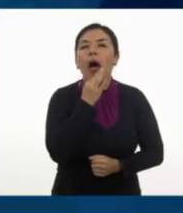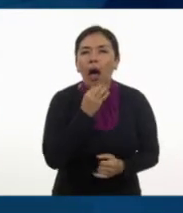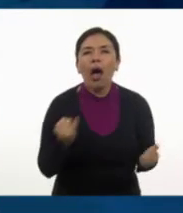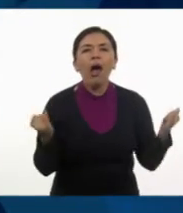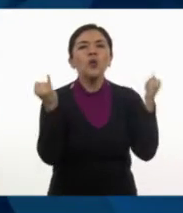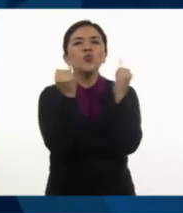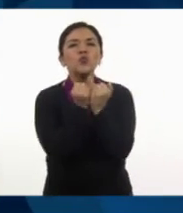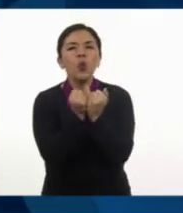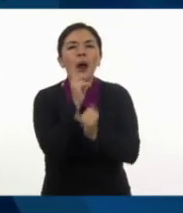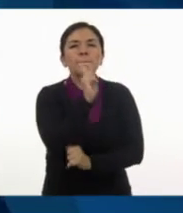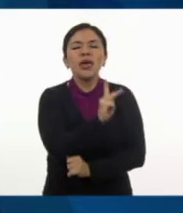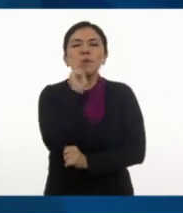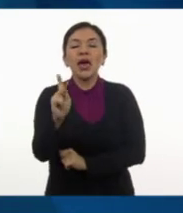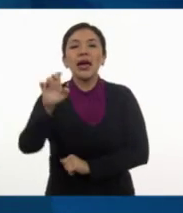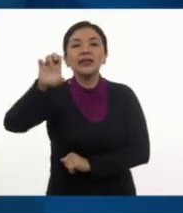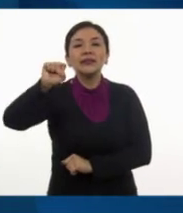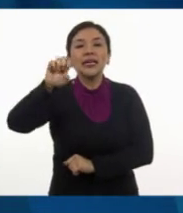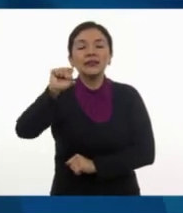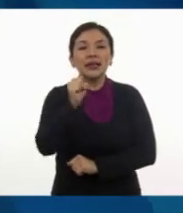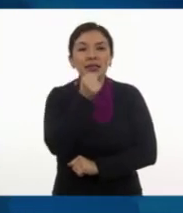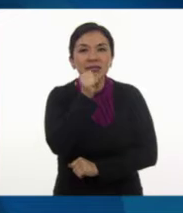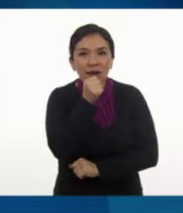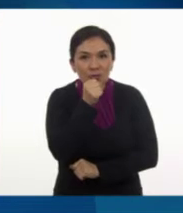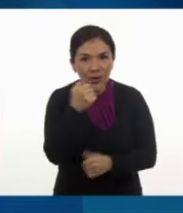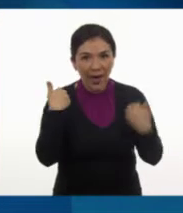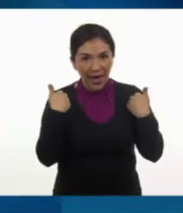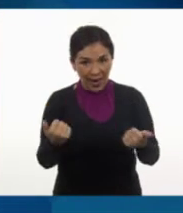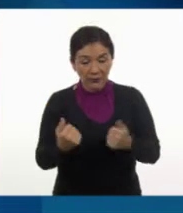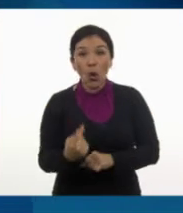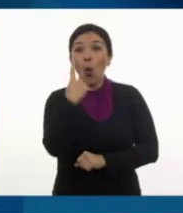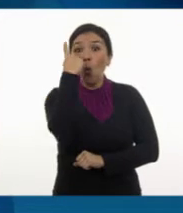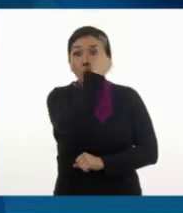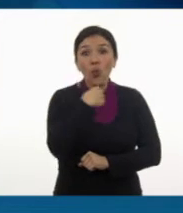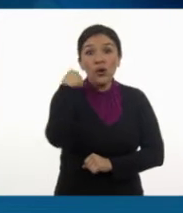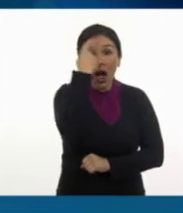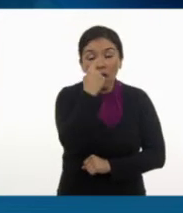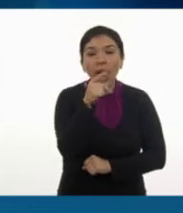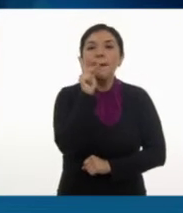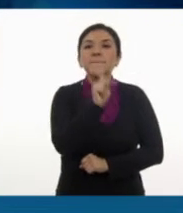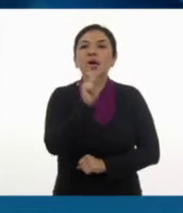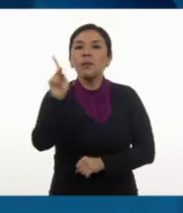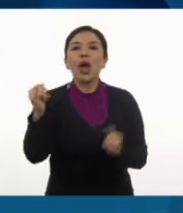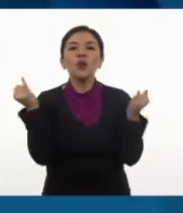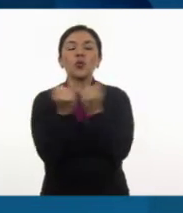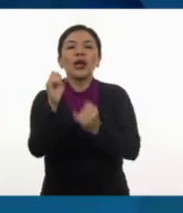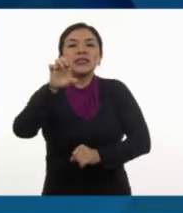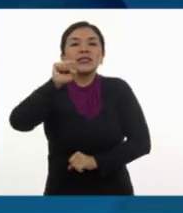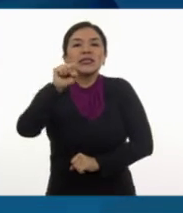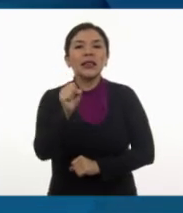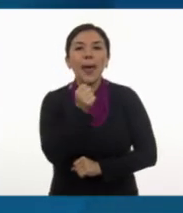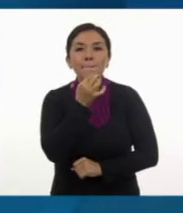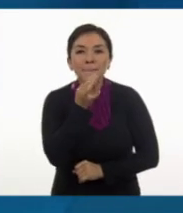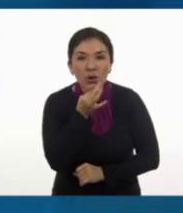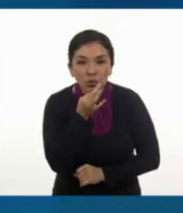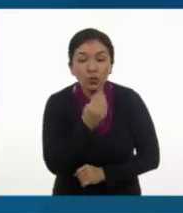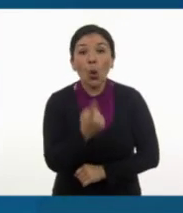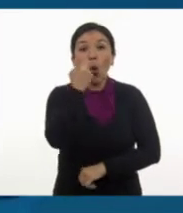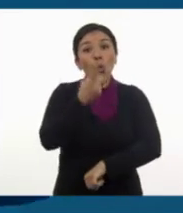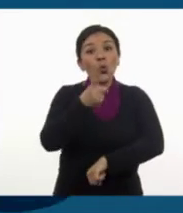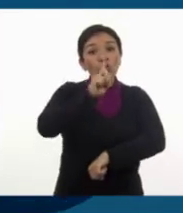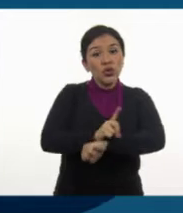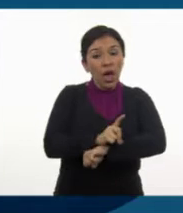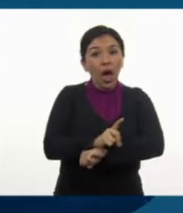o equivalente a 60 segundos. Una hora son 60 minutos. Un día